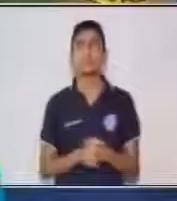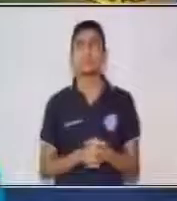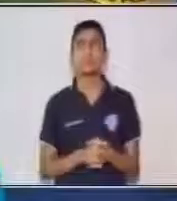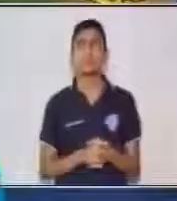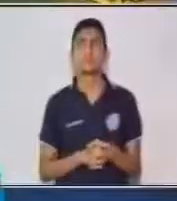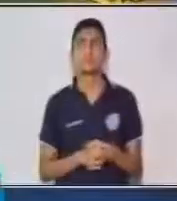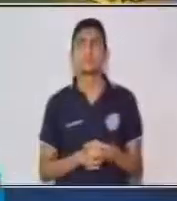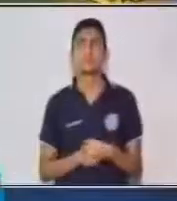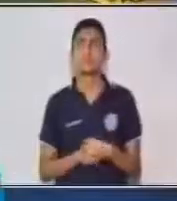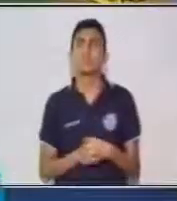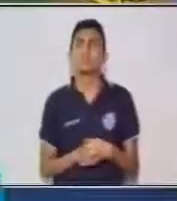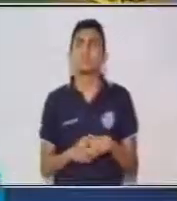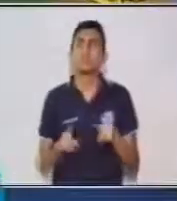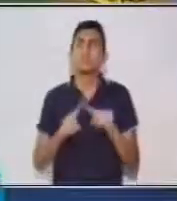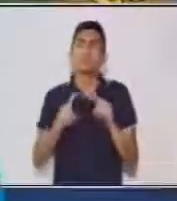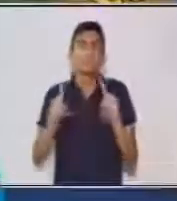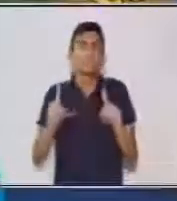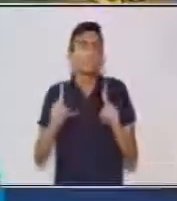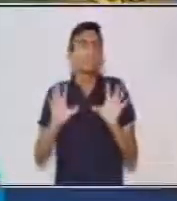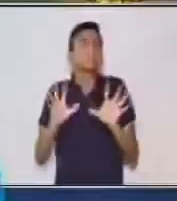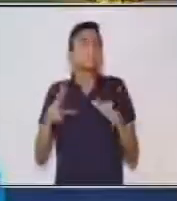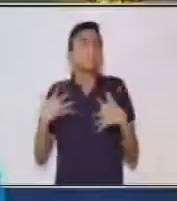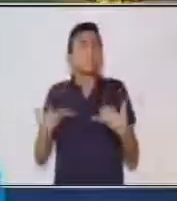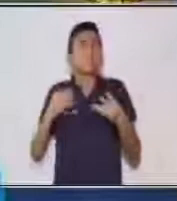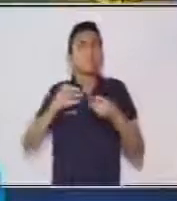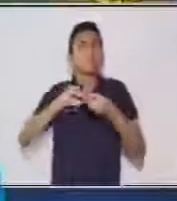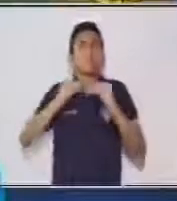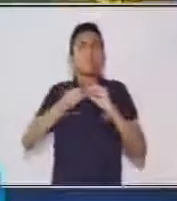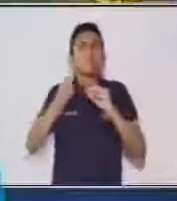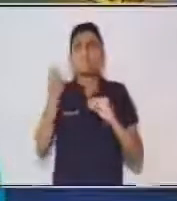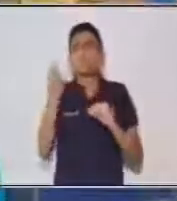ejercicio. Pero, ¿qué es lo que nosotros vamos a realizar?